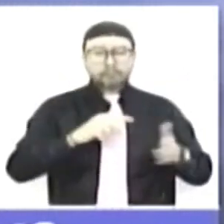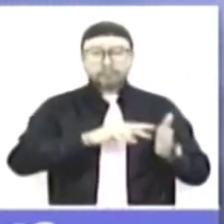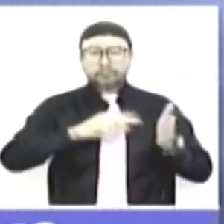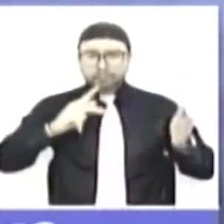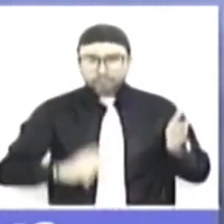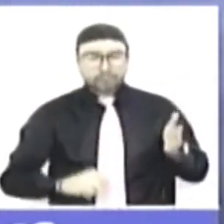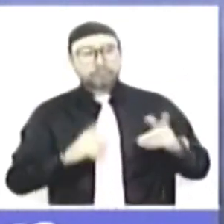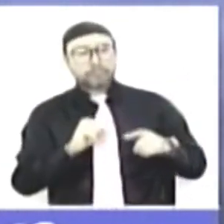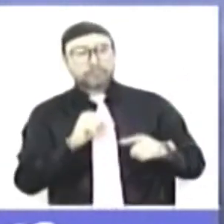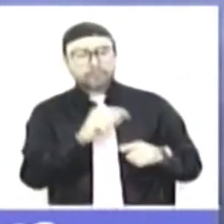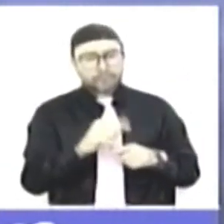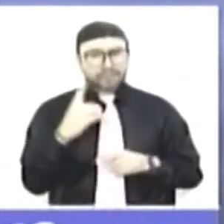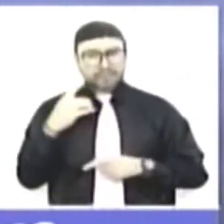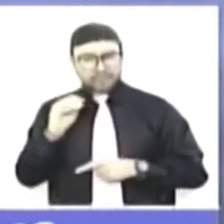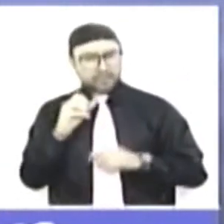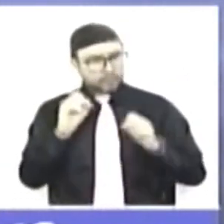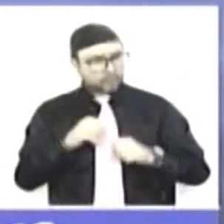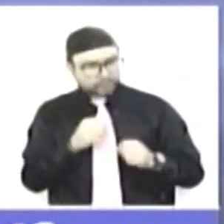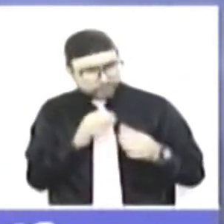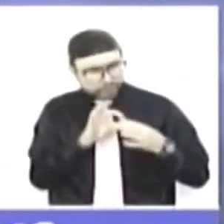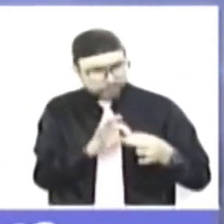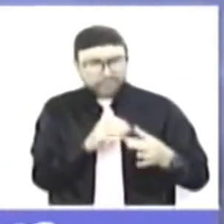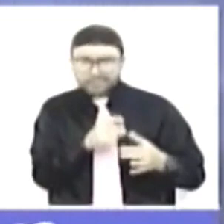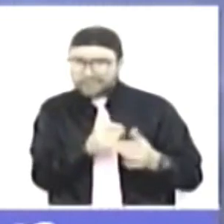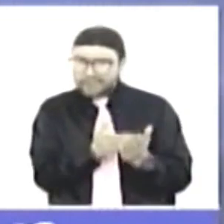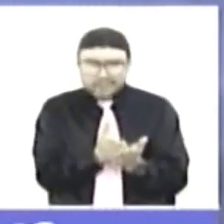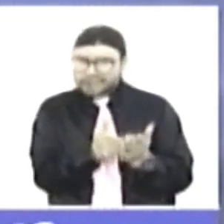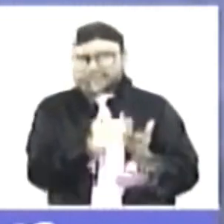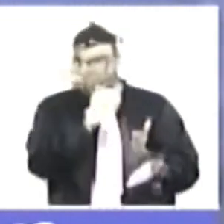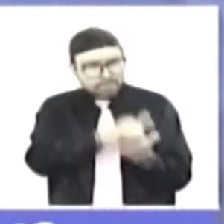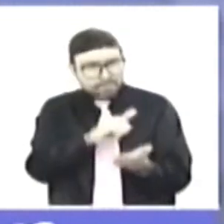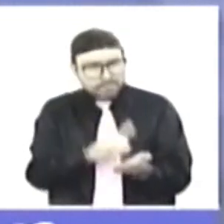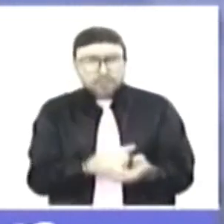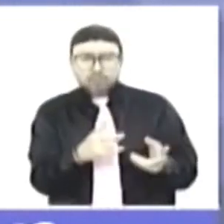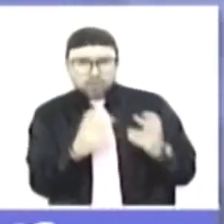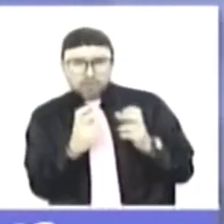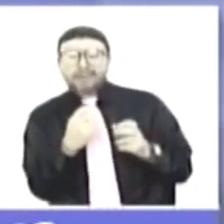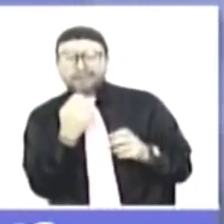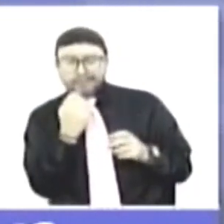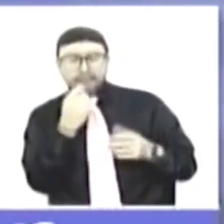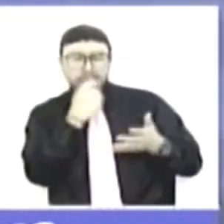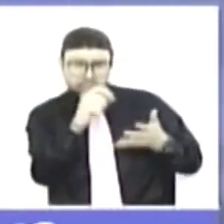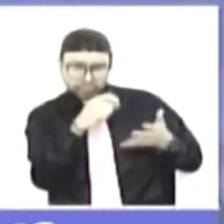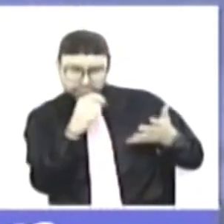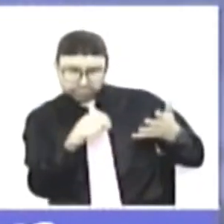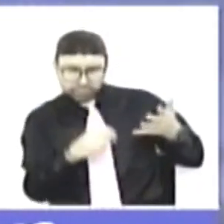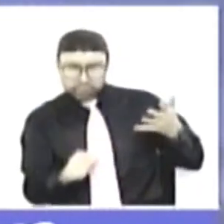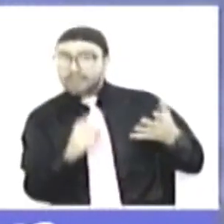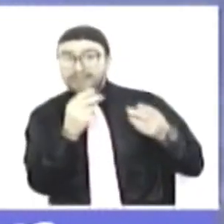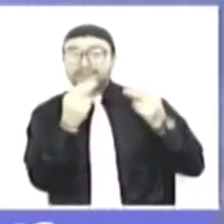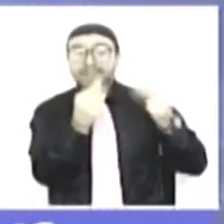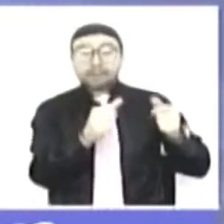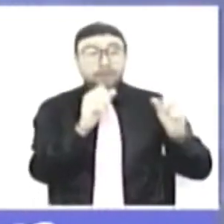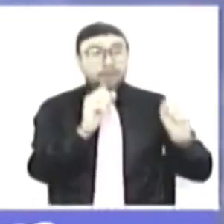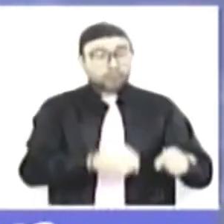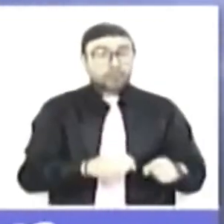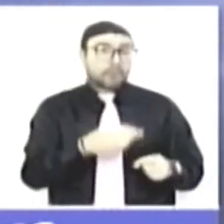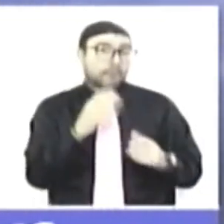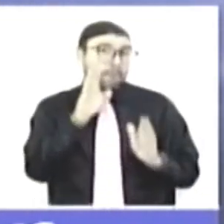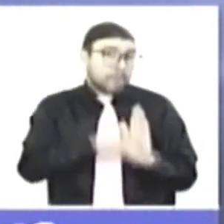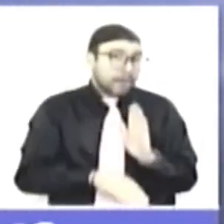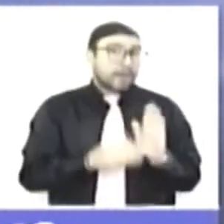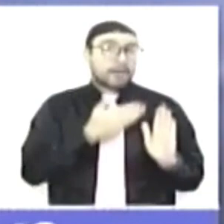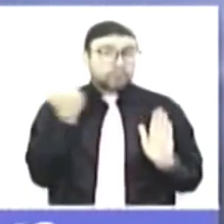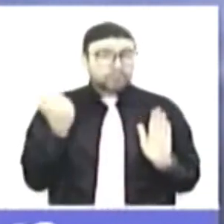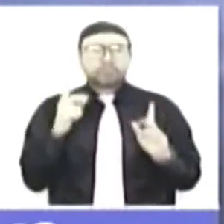y digitales para poder mantener la base actualizada y para poder también actualizarla mucho más rápidamente y a menor costo.